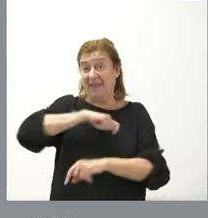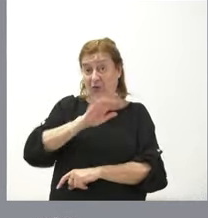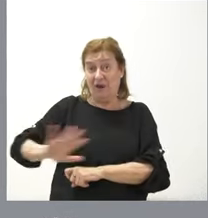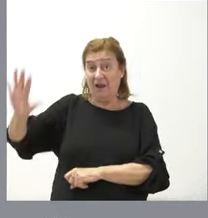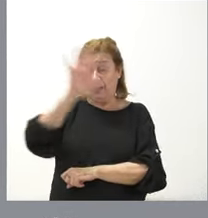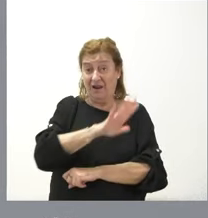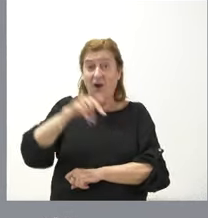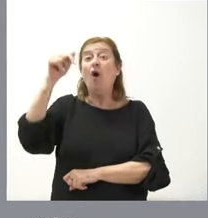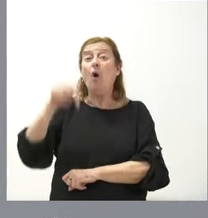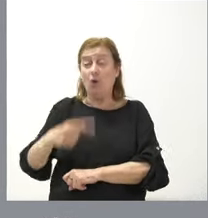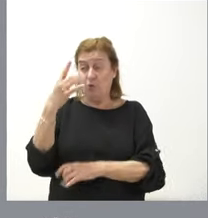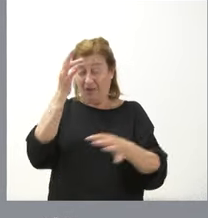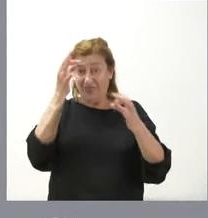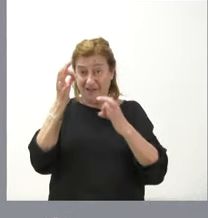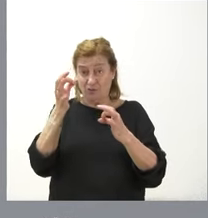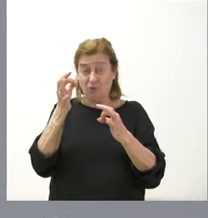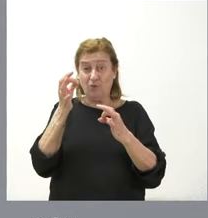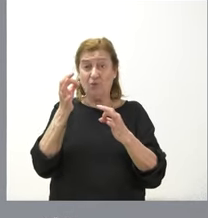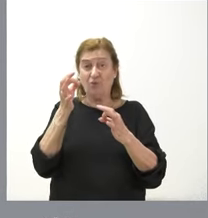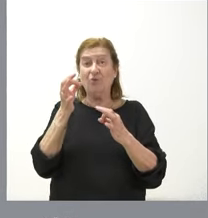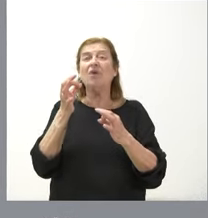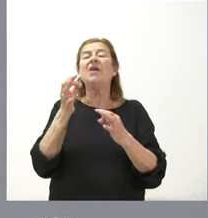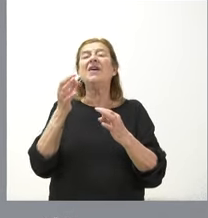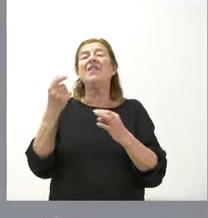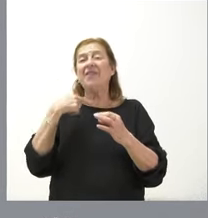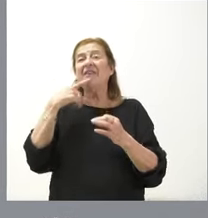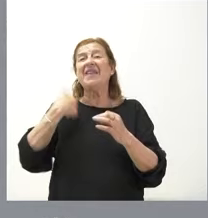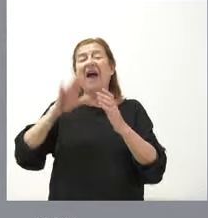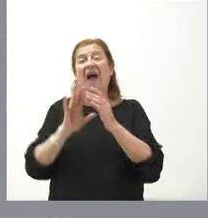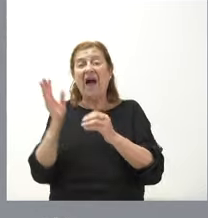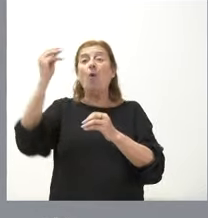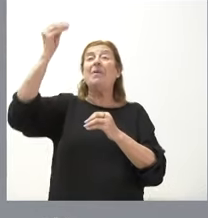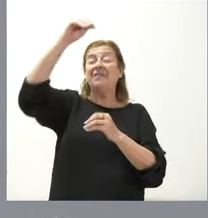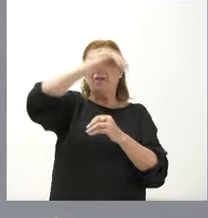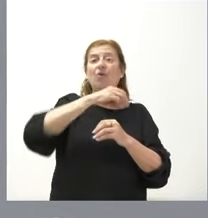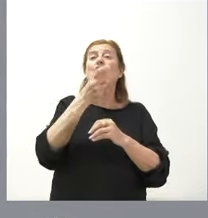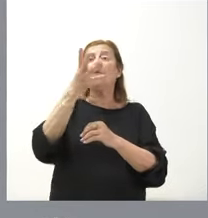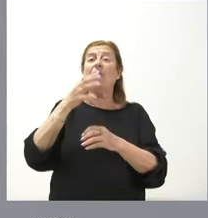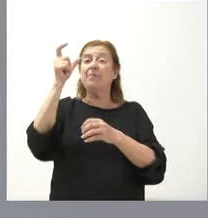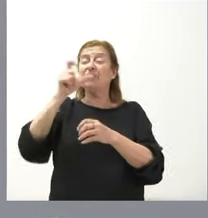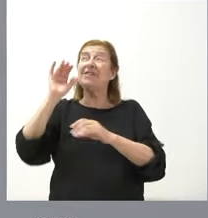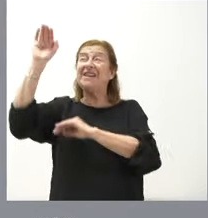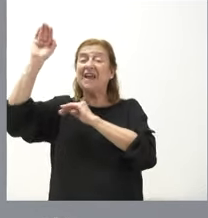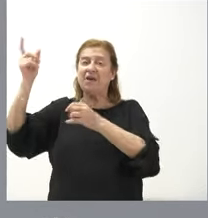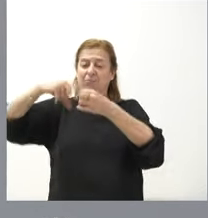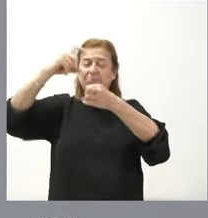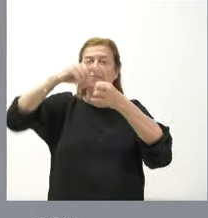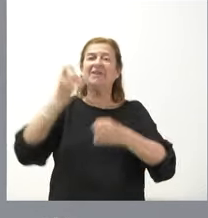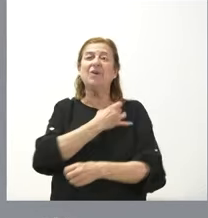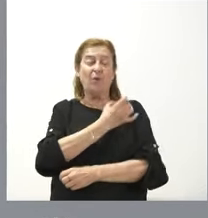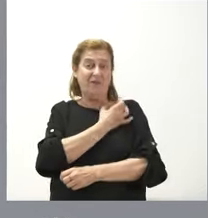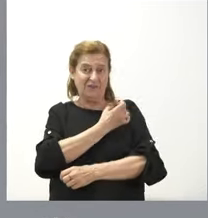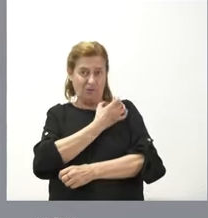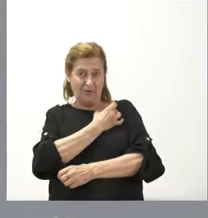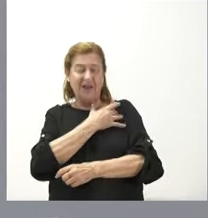hoy hemos tenido un dato sin que se tome esto como balance que es que ha aumentado el número de afiliados extranjeros a la seguridad social y en términos interanuales